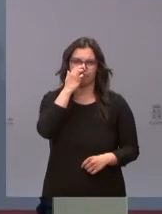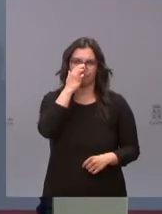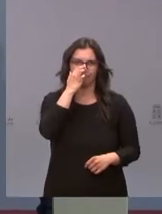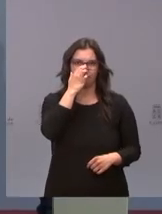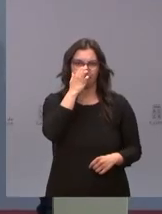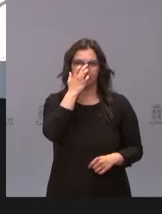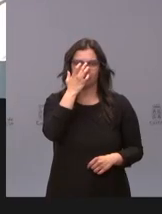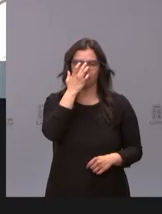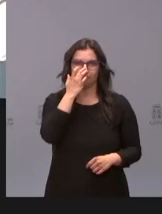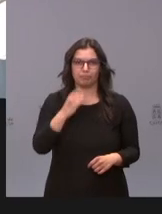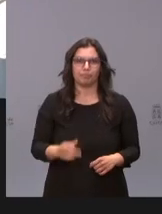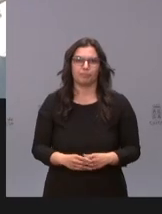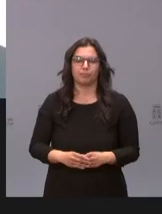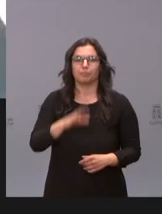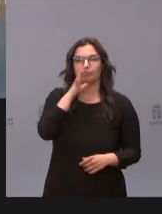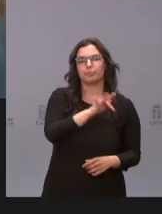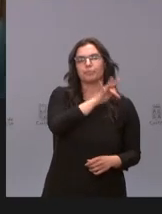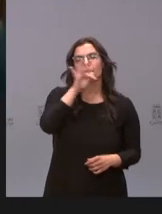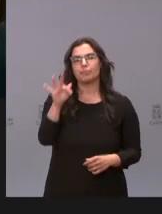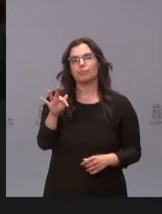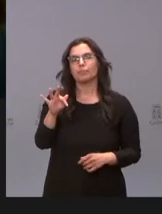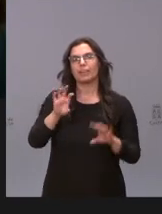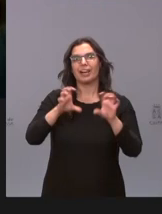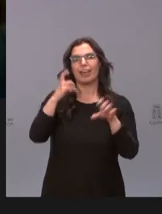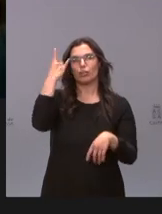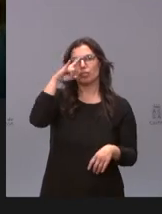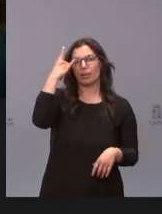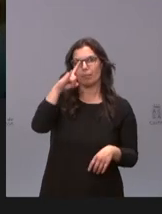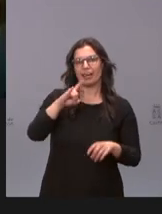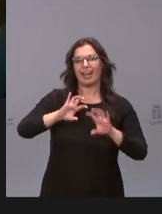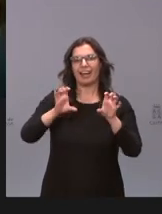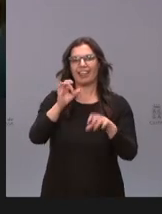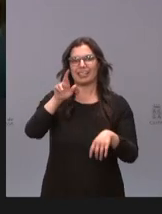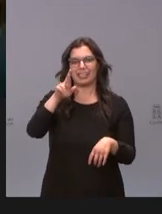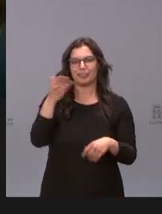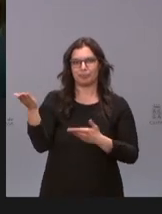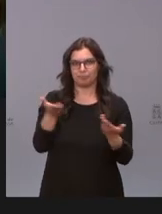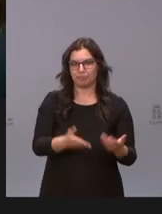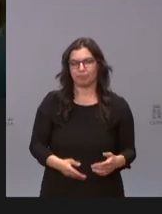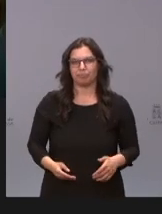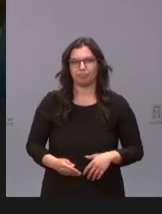Ahora, Jesús Martín Inés de Radio Salamanca, Cadena Ser. Adelante, Jesús.